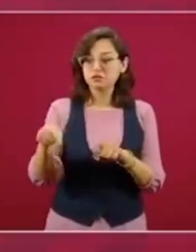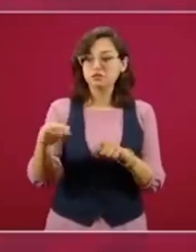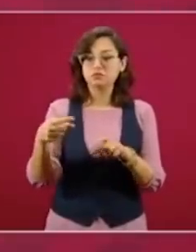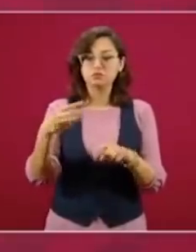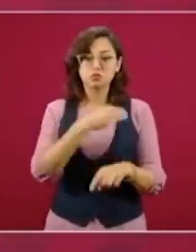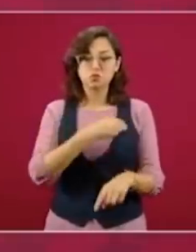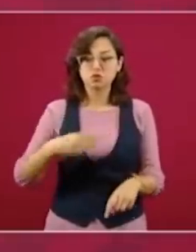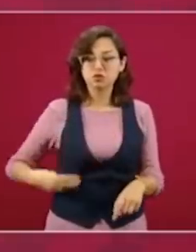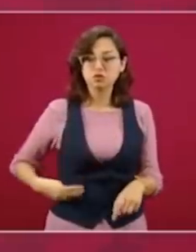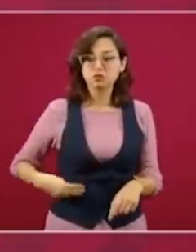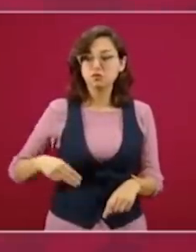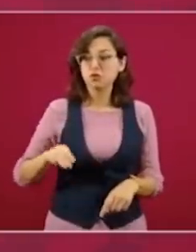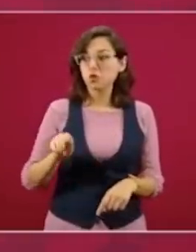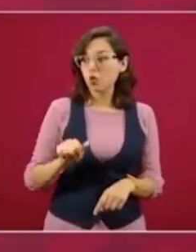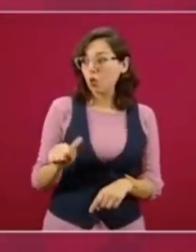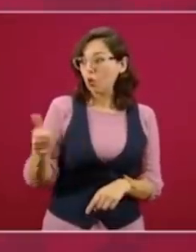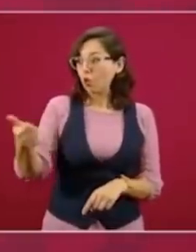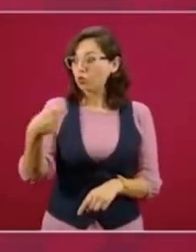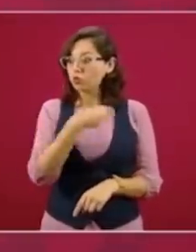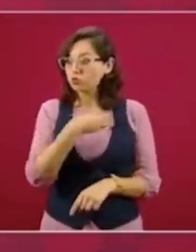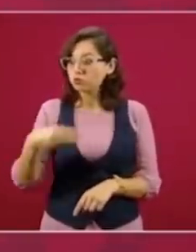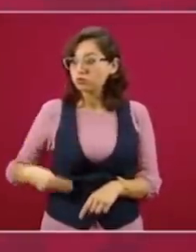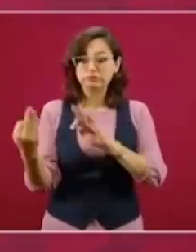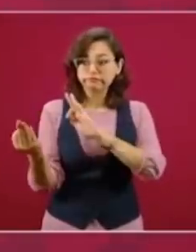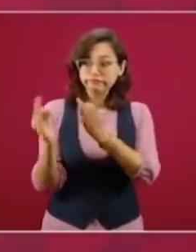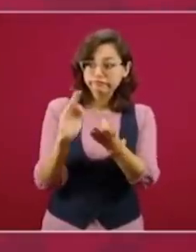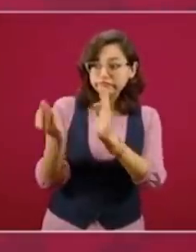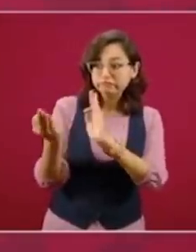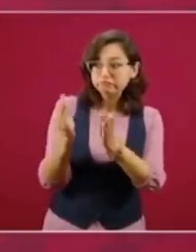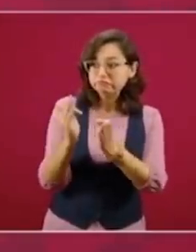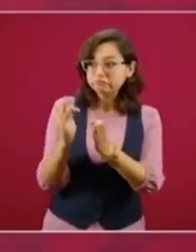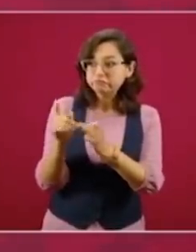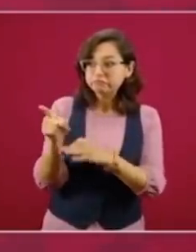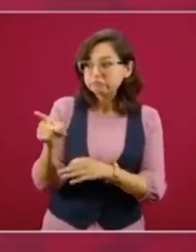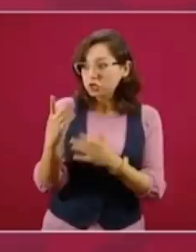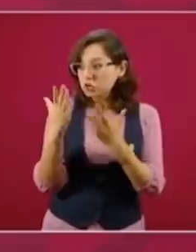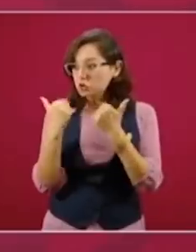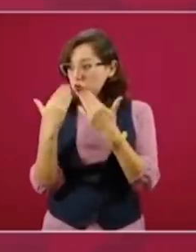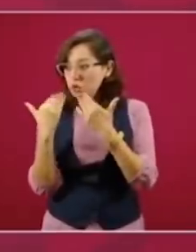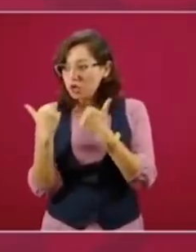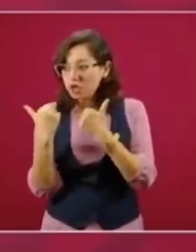con municipios que tengan